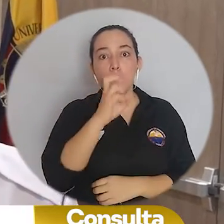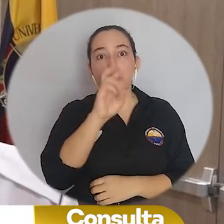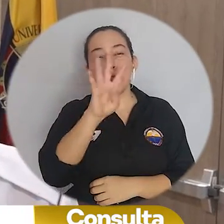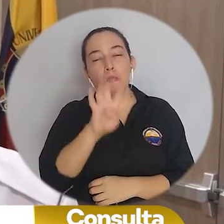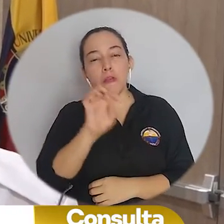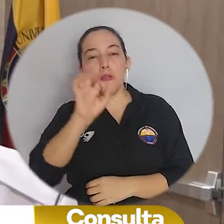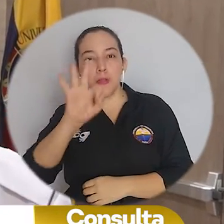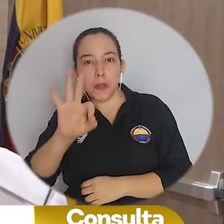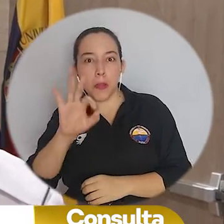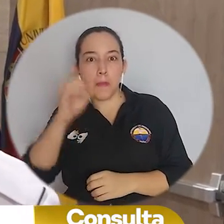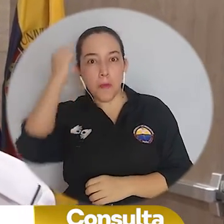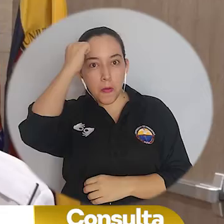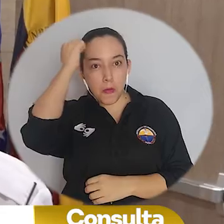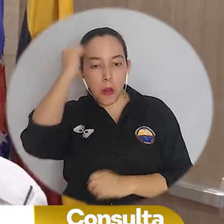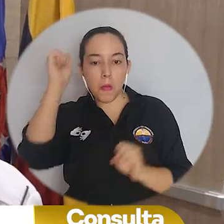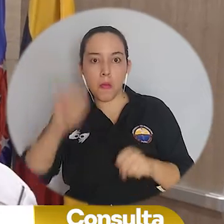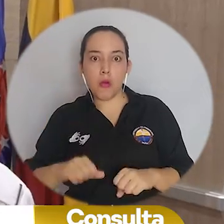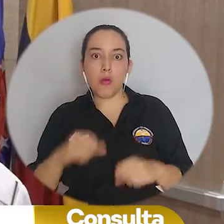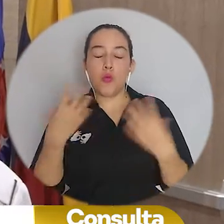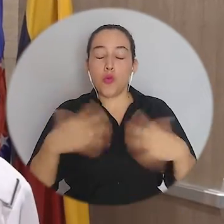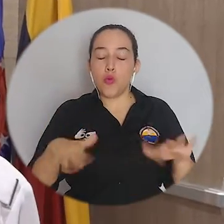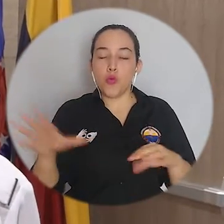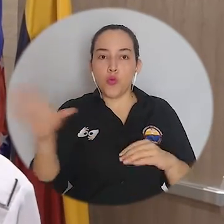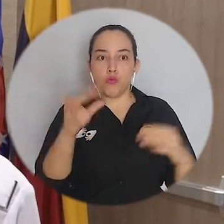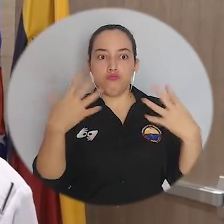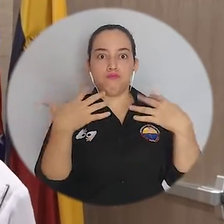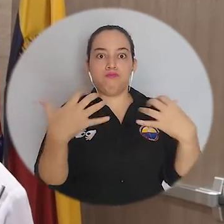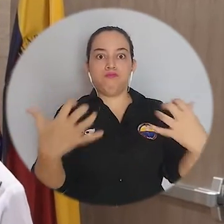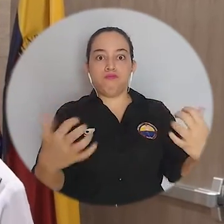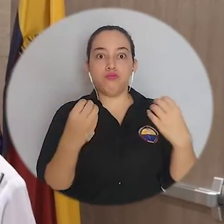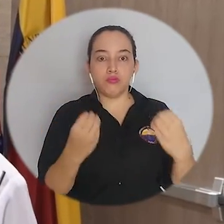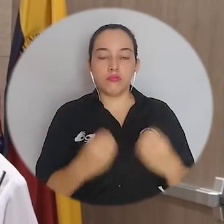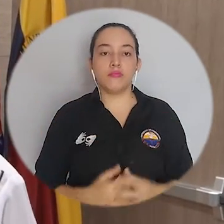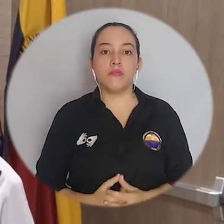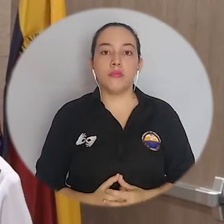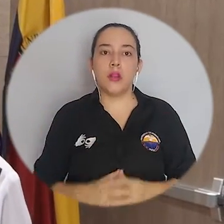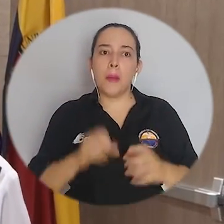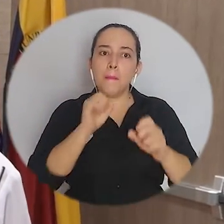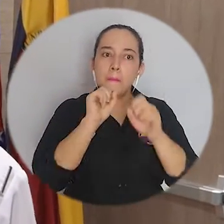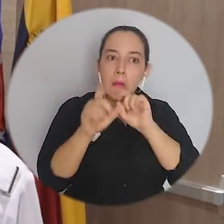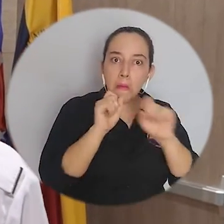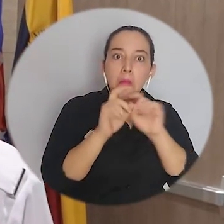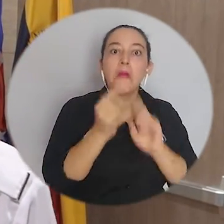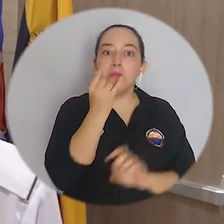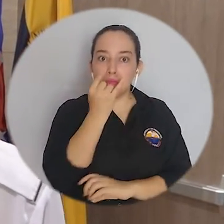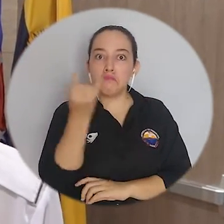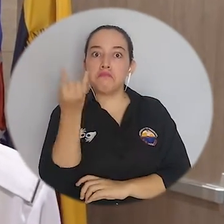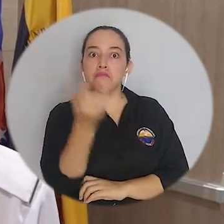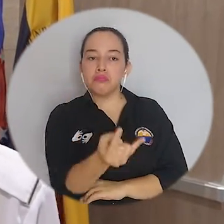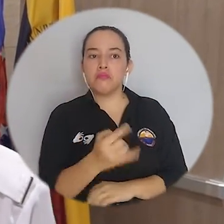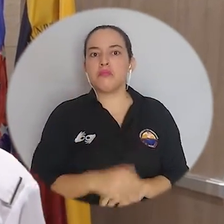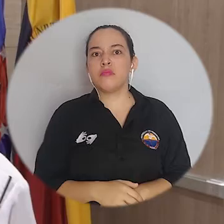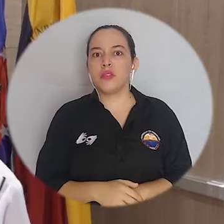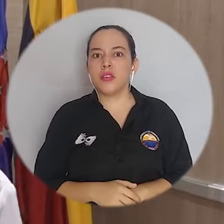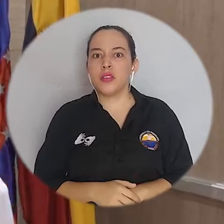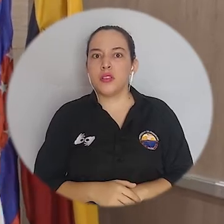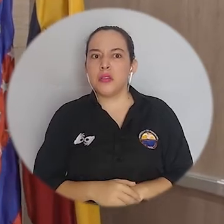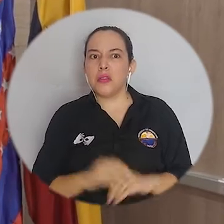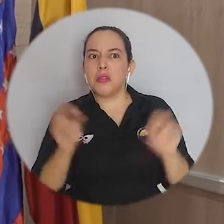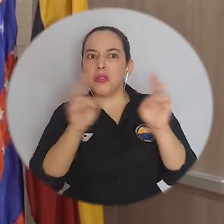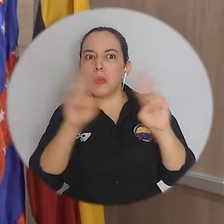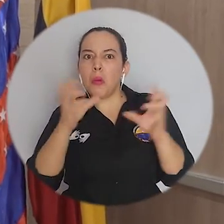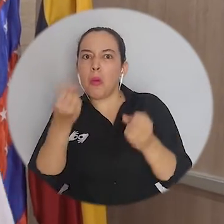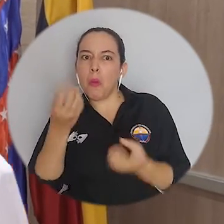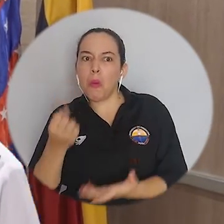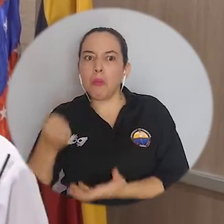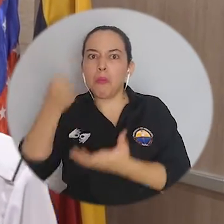993 docentes, tuvimos una alta audiencia, se hicieron preguntas muy interesantes respecto a